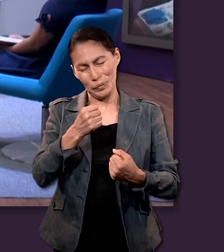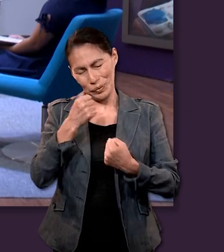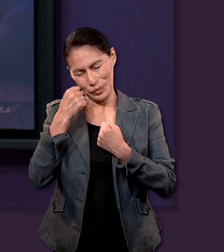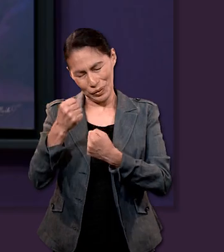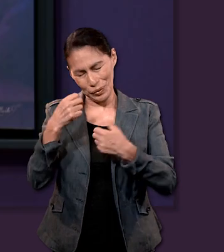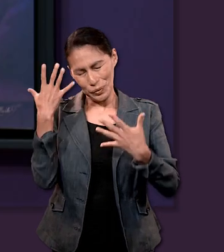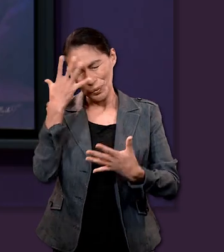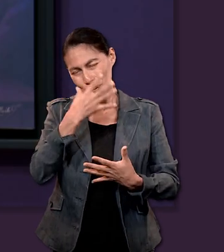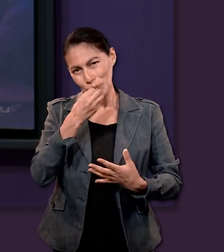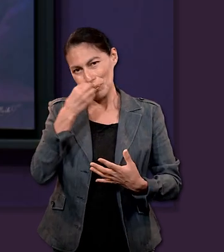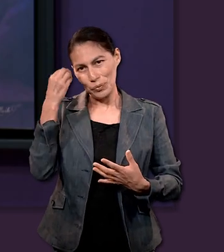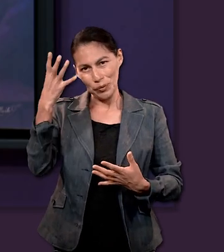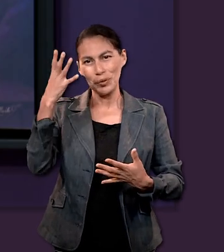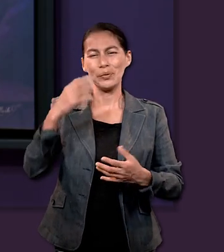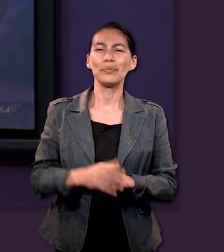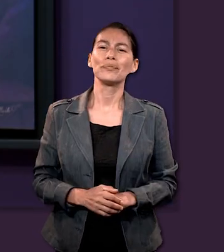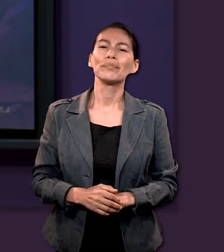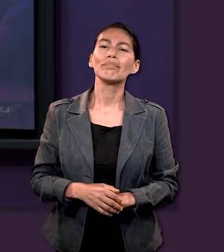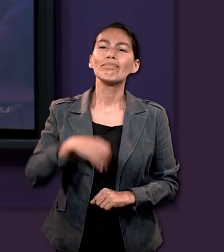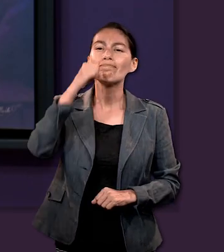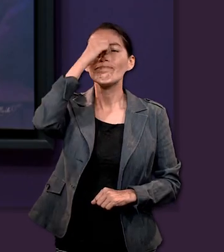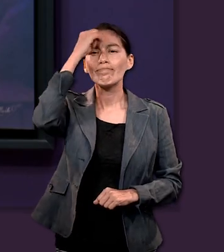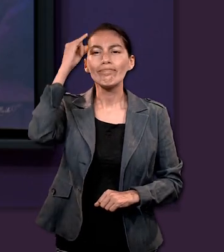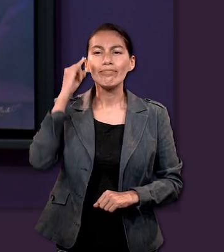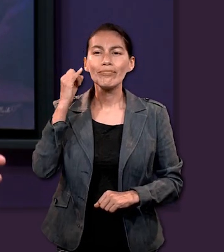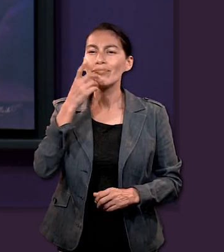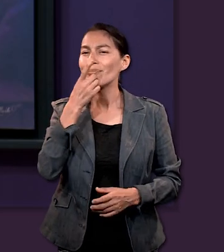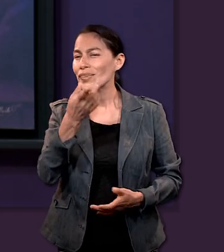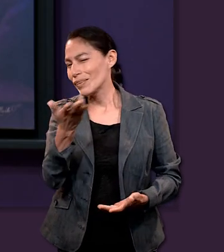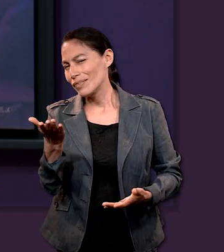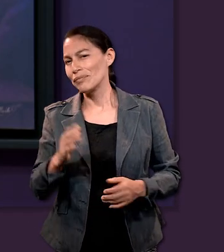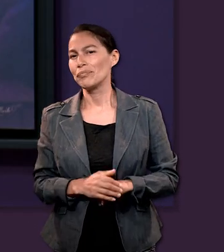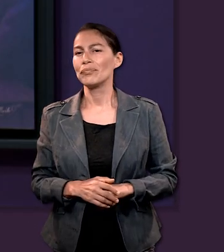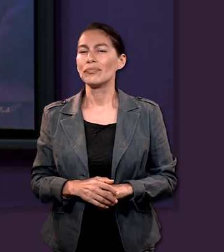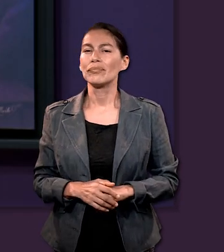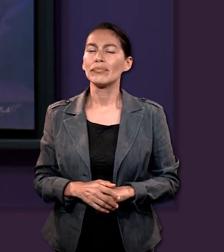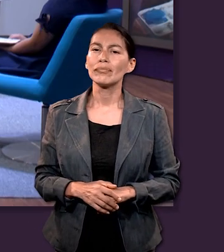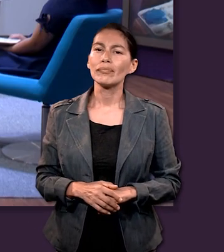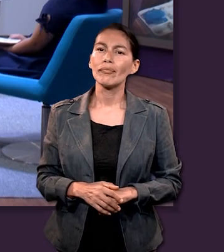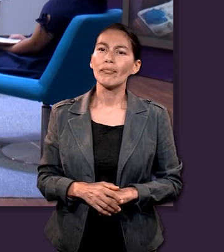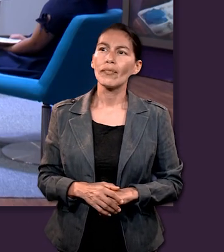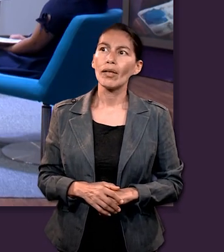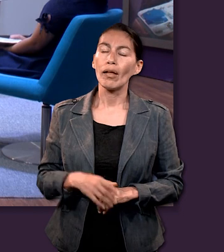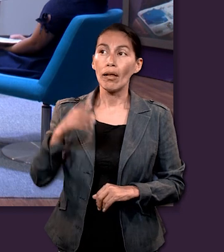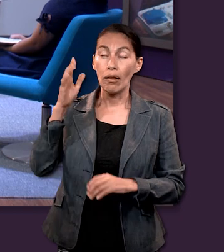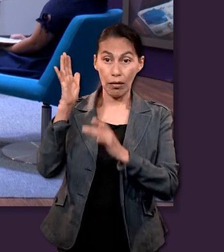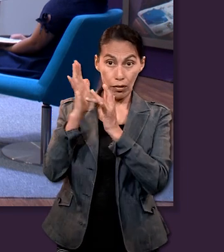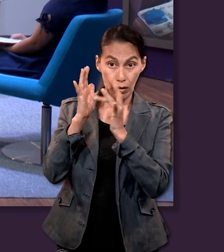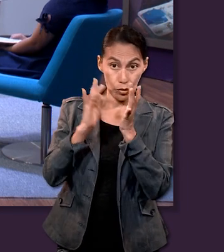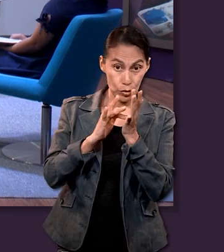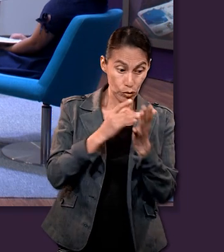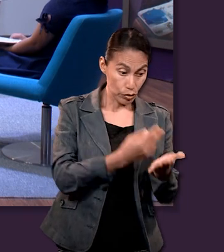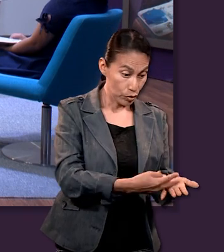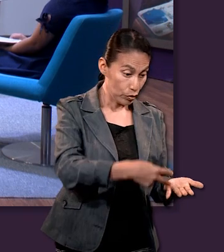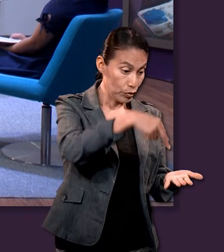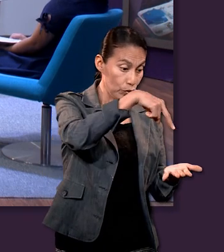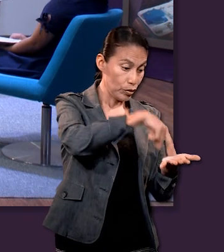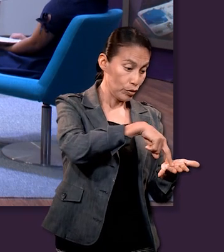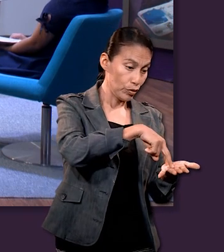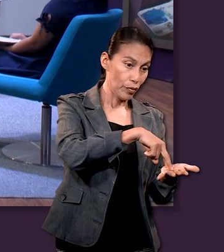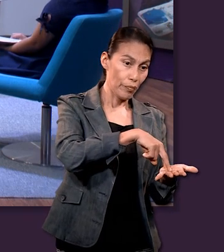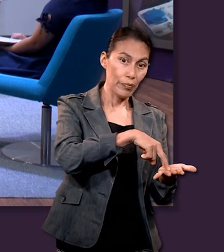referencia al gran poder como refirió Sarai yo creo que el hecho de que Jesús haya resucitado lo